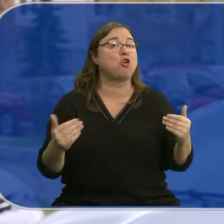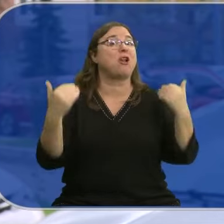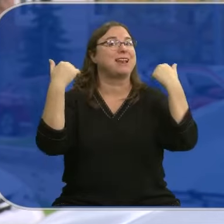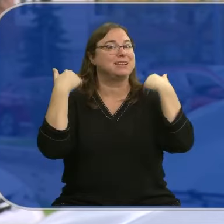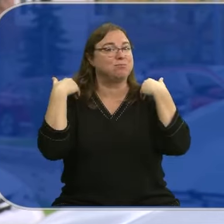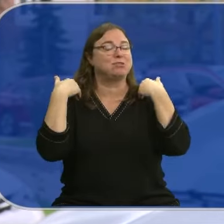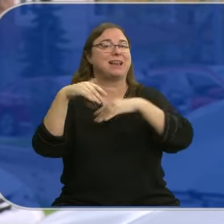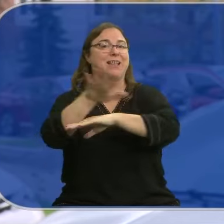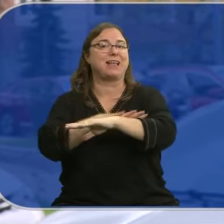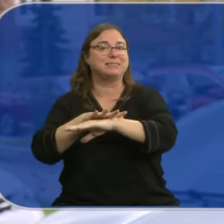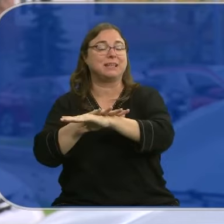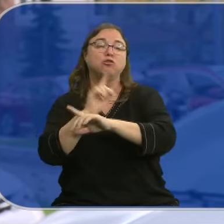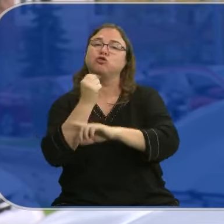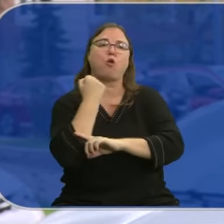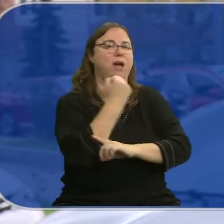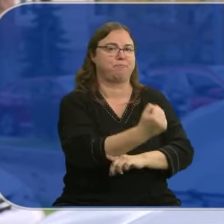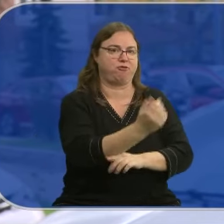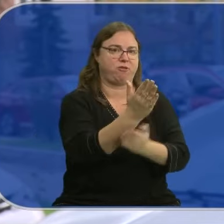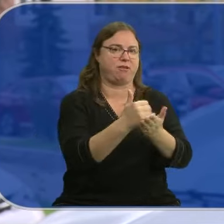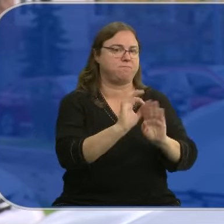apoyar a la Administración Autonómica.